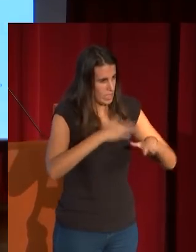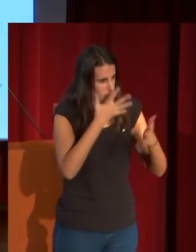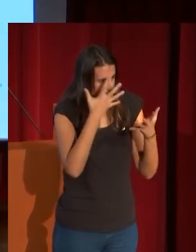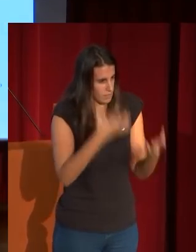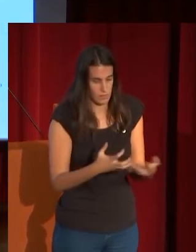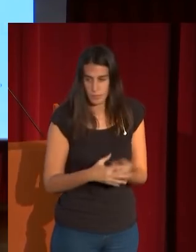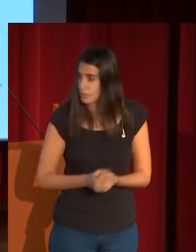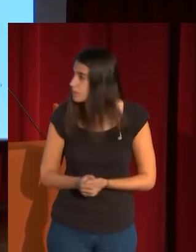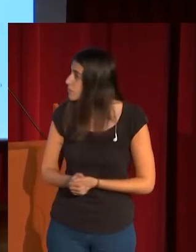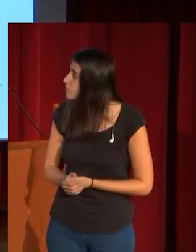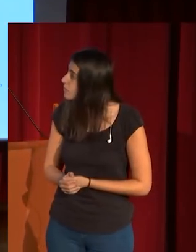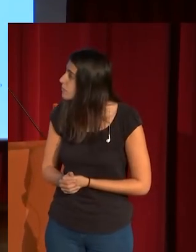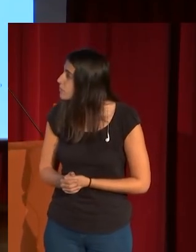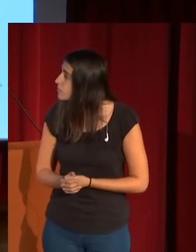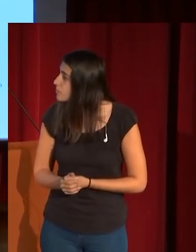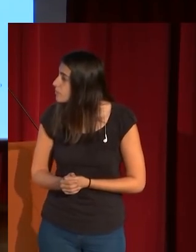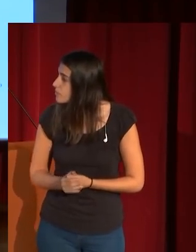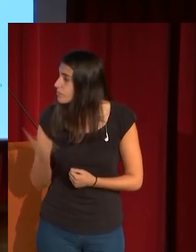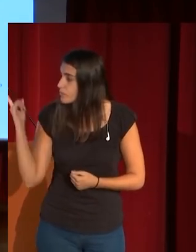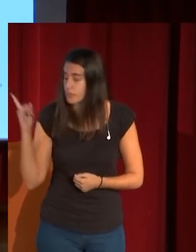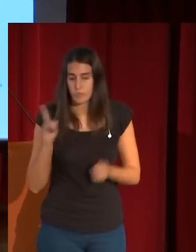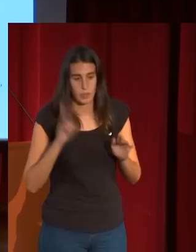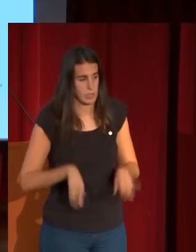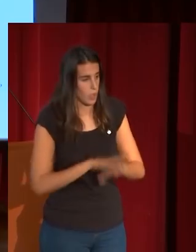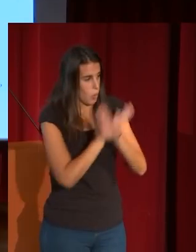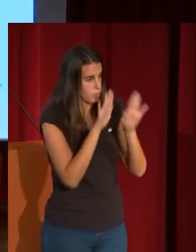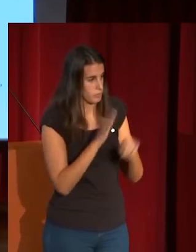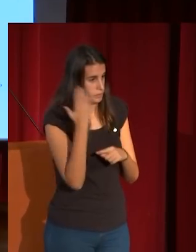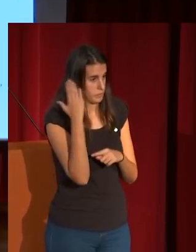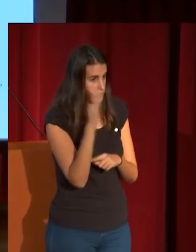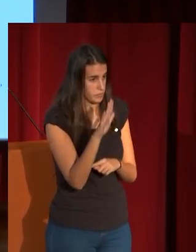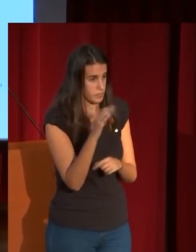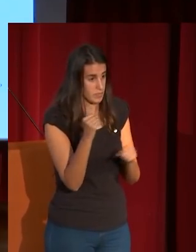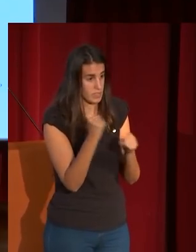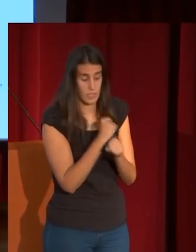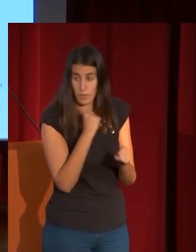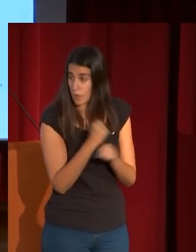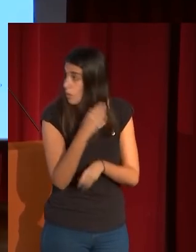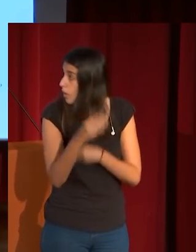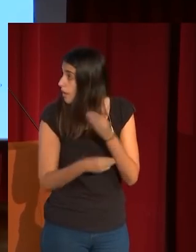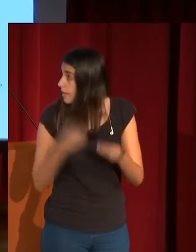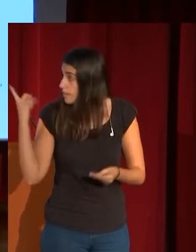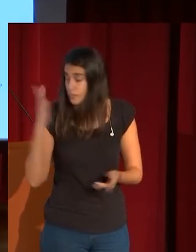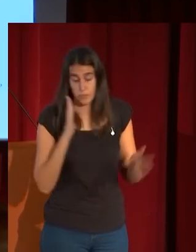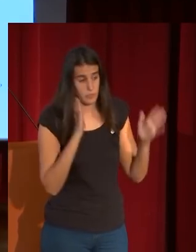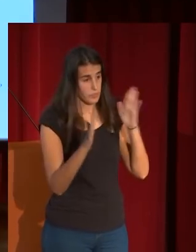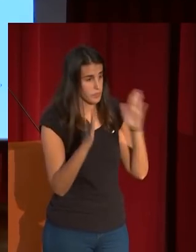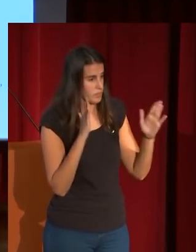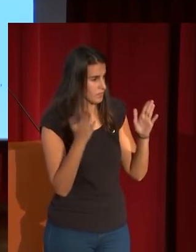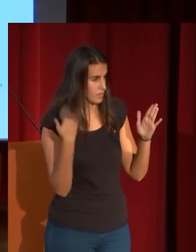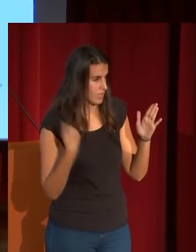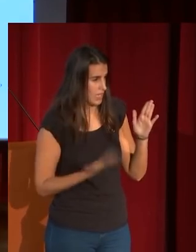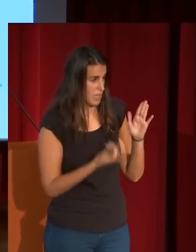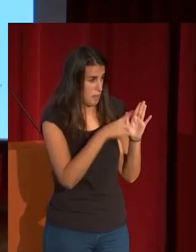el busto o también ya con esto voy a terminar los trabajos que hace en Portichi durante los últimos